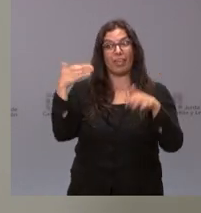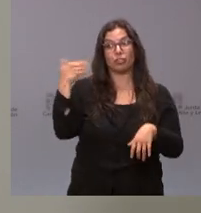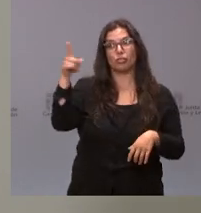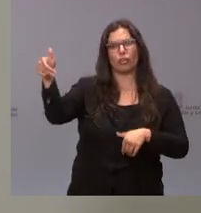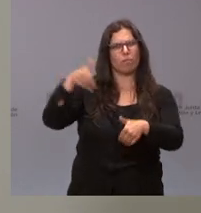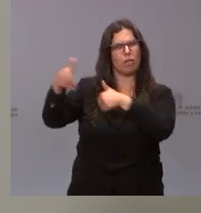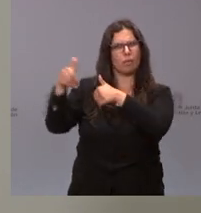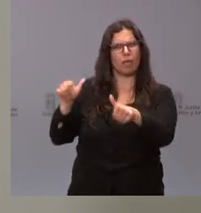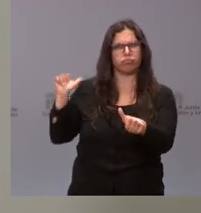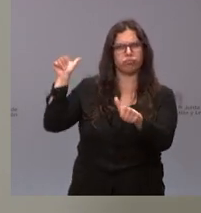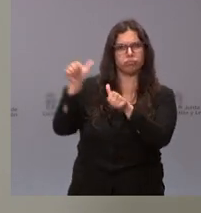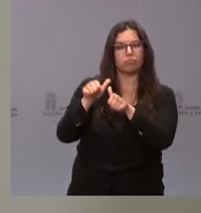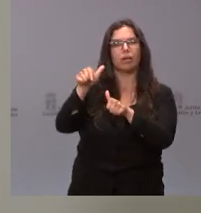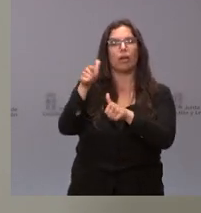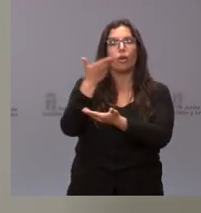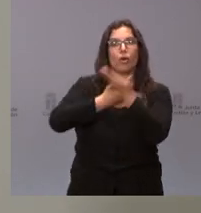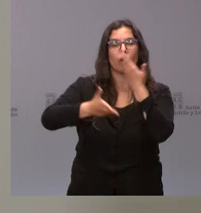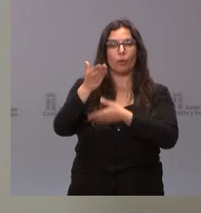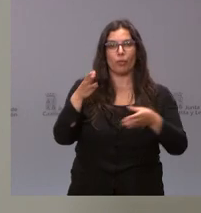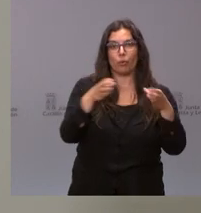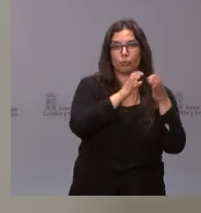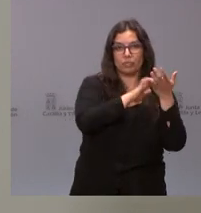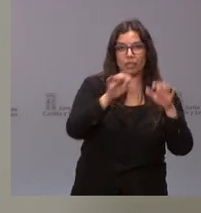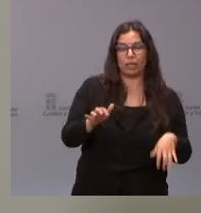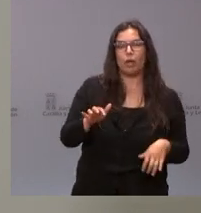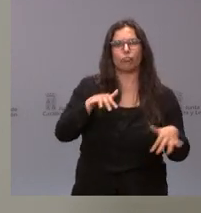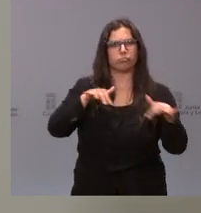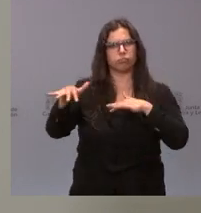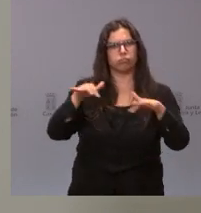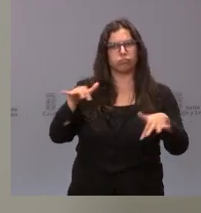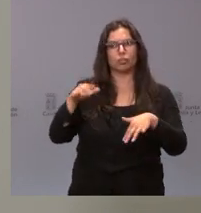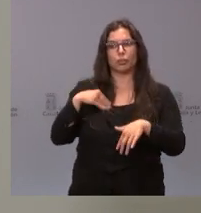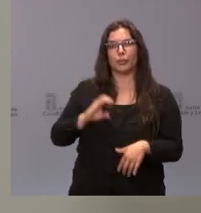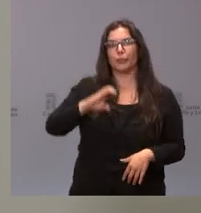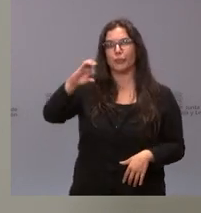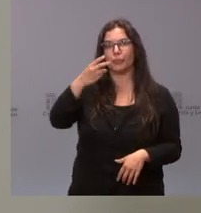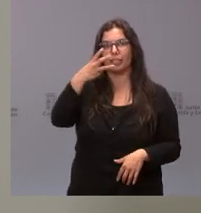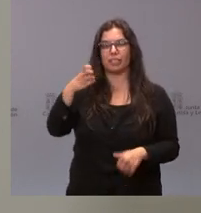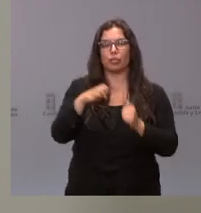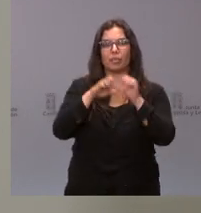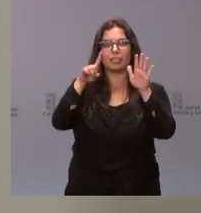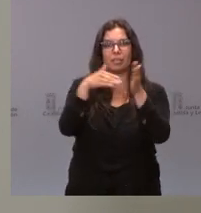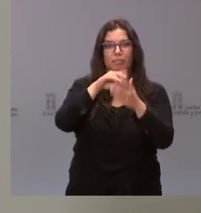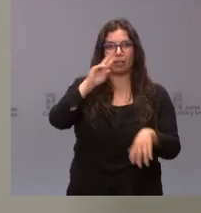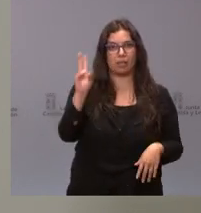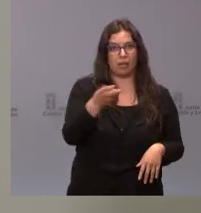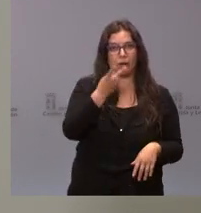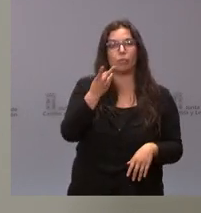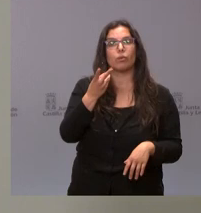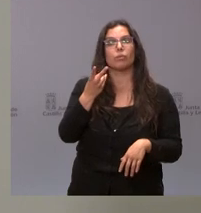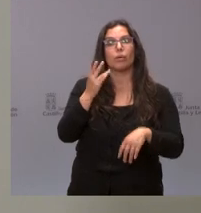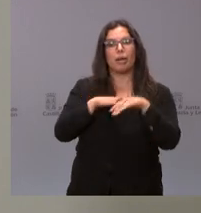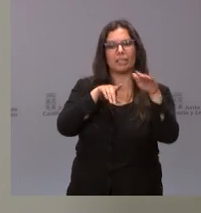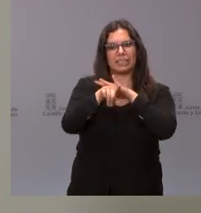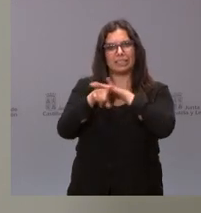sorianos, donde la colaboración de la Junta de Castilla y León va a ser muy activa y esta aportación de 326.000 euros para la realización de todos los